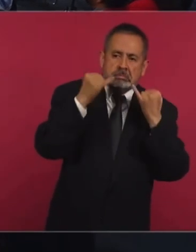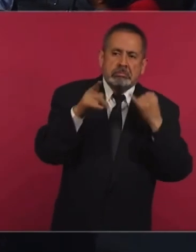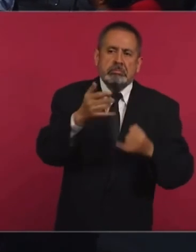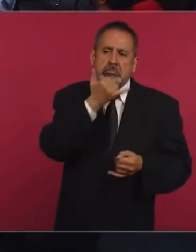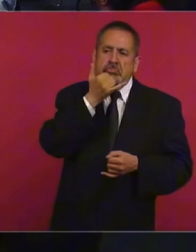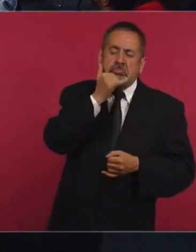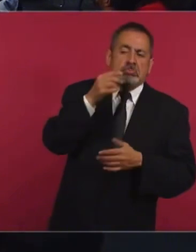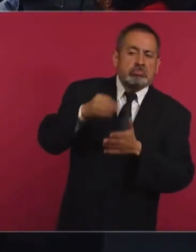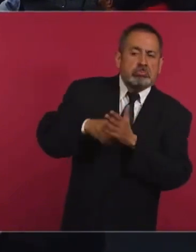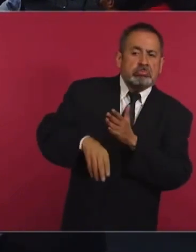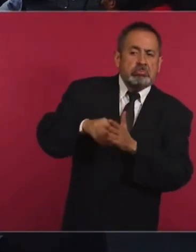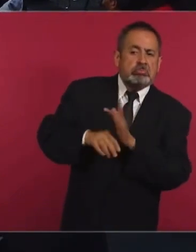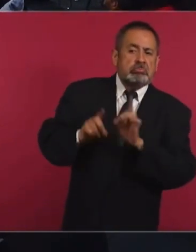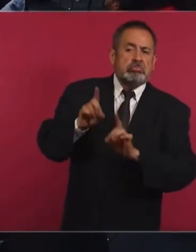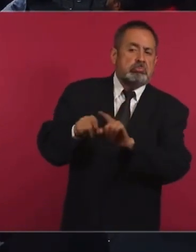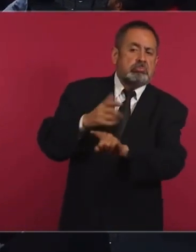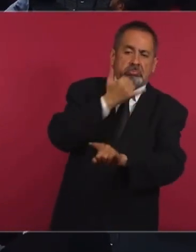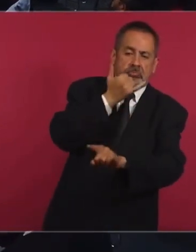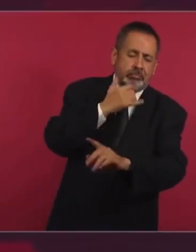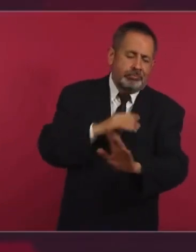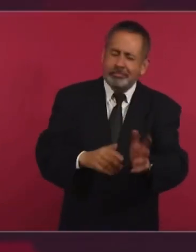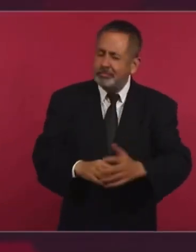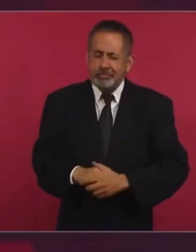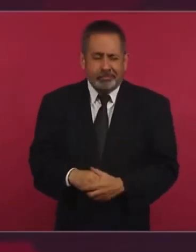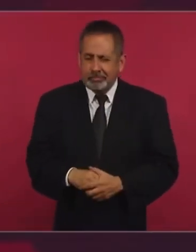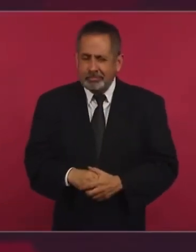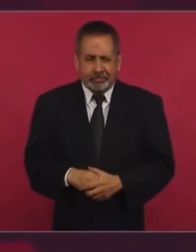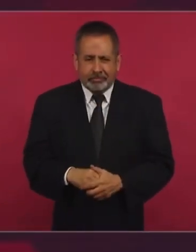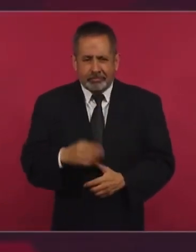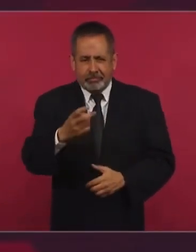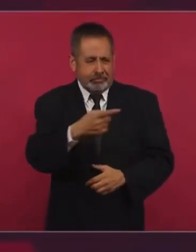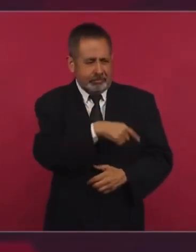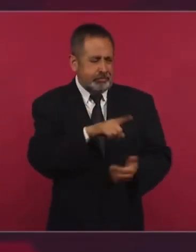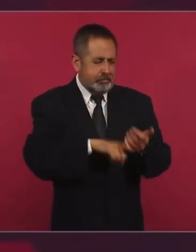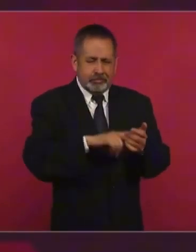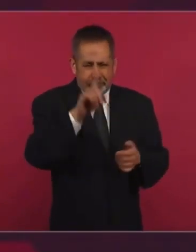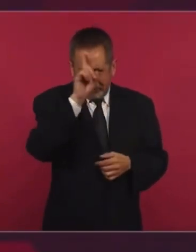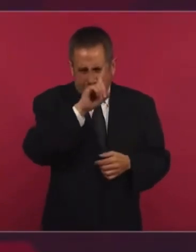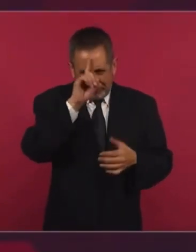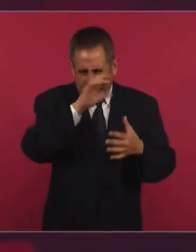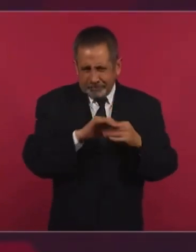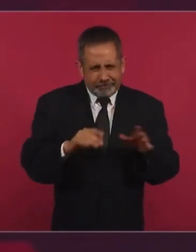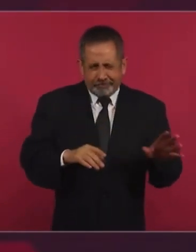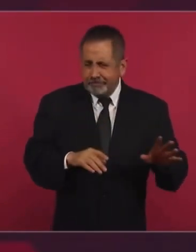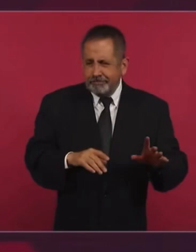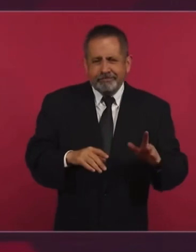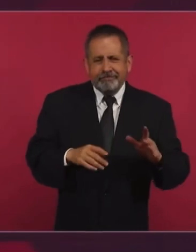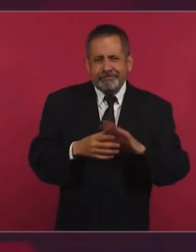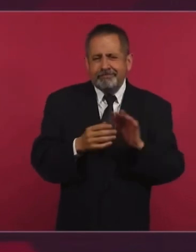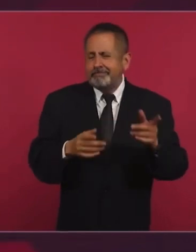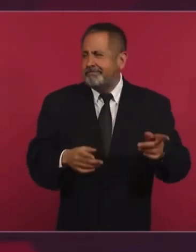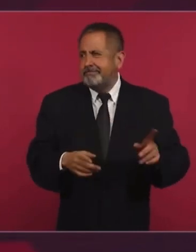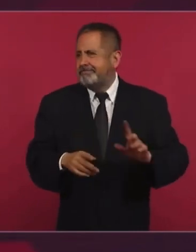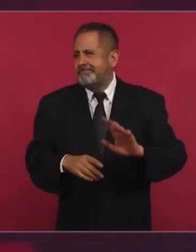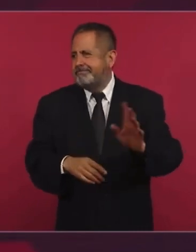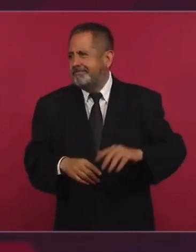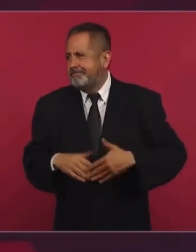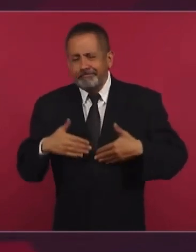no les tengo confianza a asesores y a… Los investigadores. Sí, son además